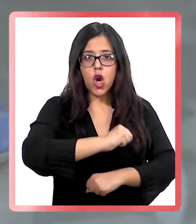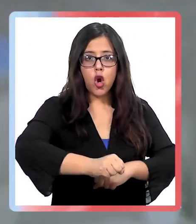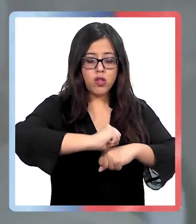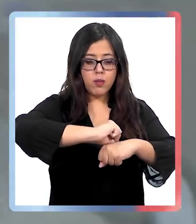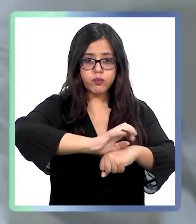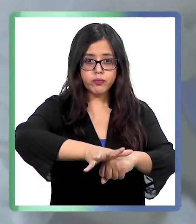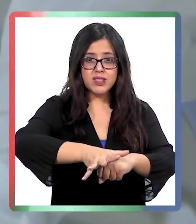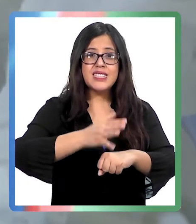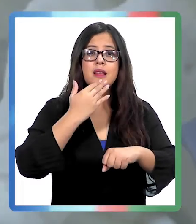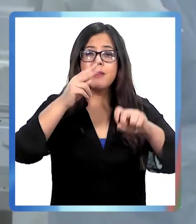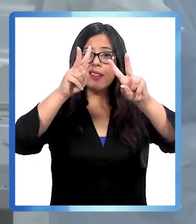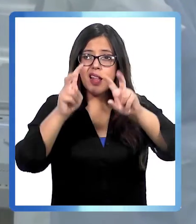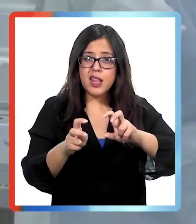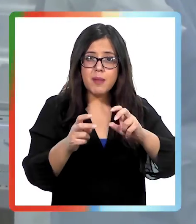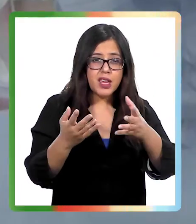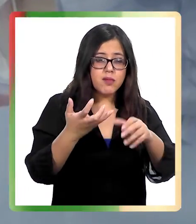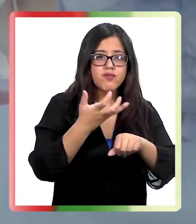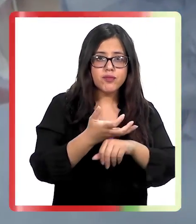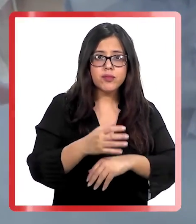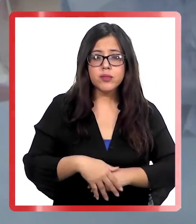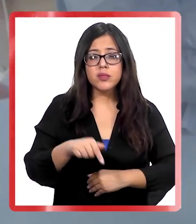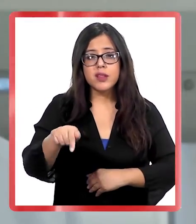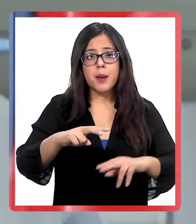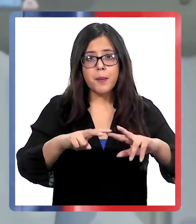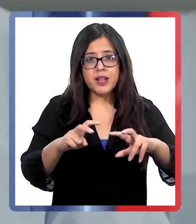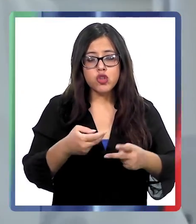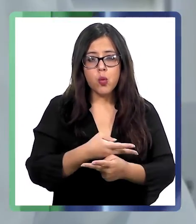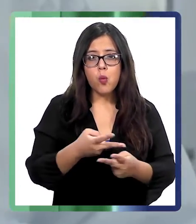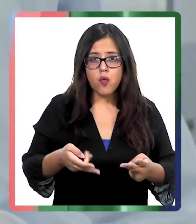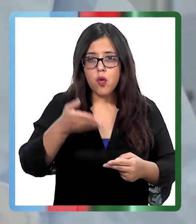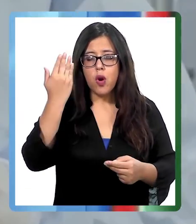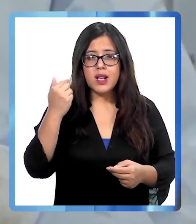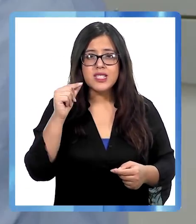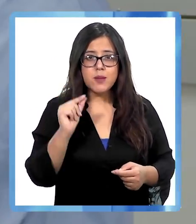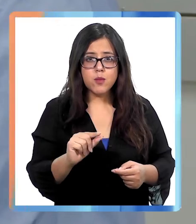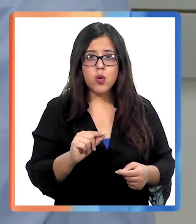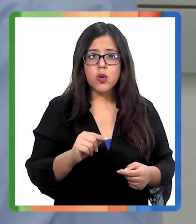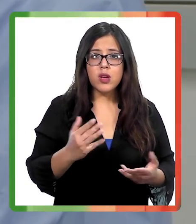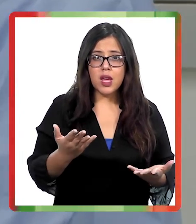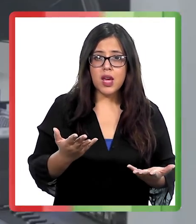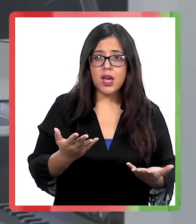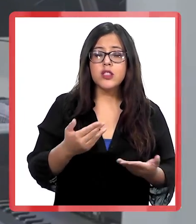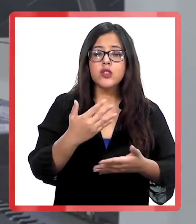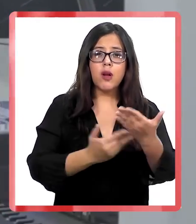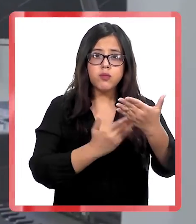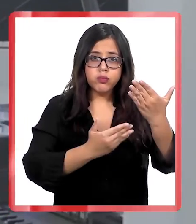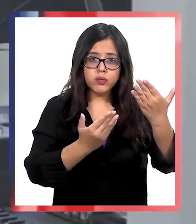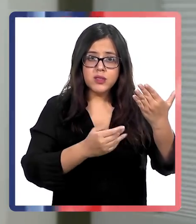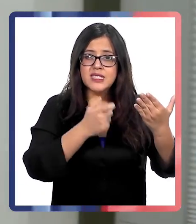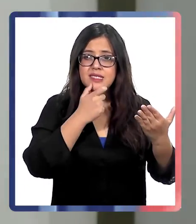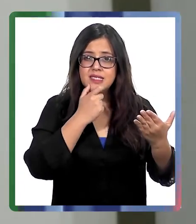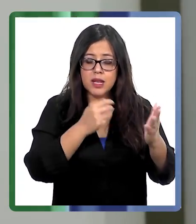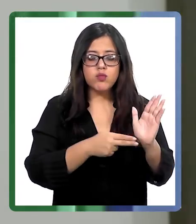influenza en base a las cepas que están circulando. Los estudios publicados recientemente por Nature Communications